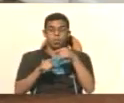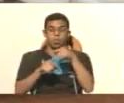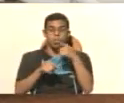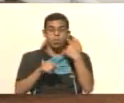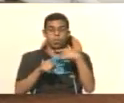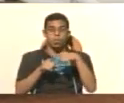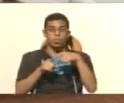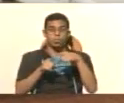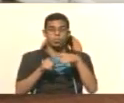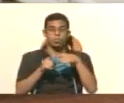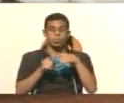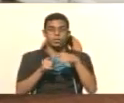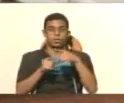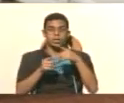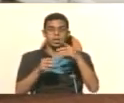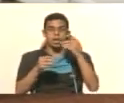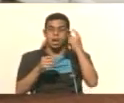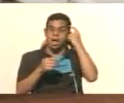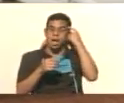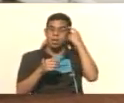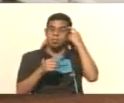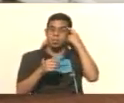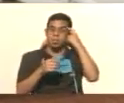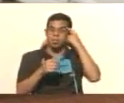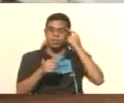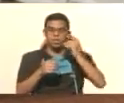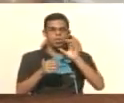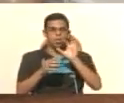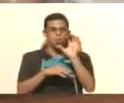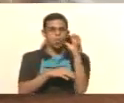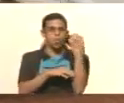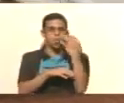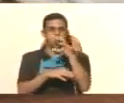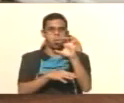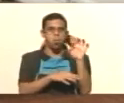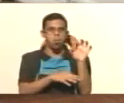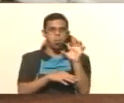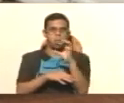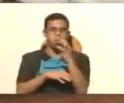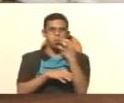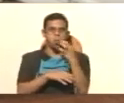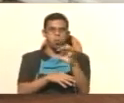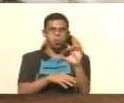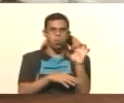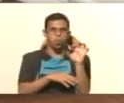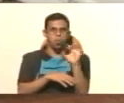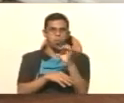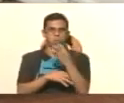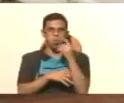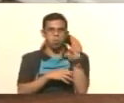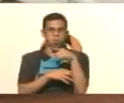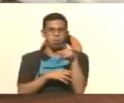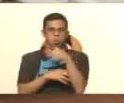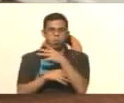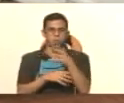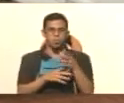como el disco duro, como el ventilador que está soportado en